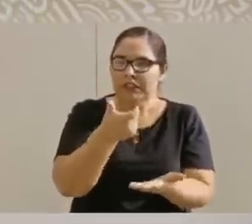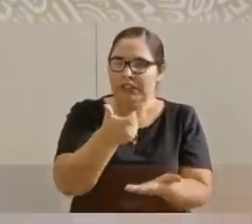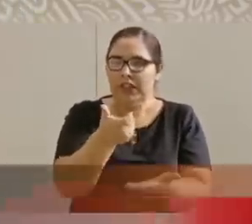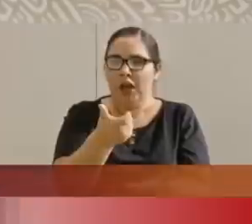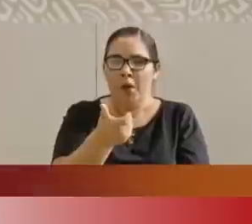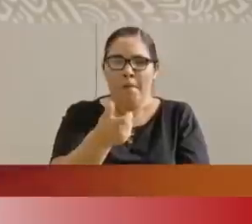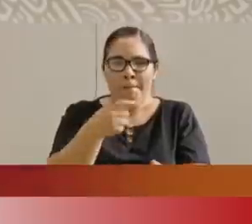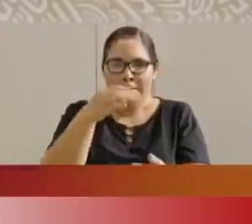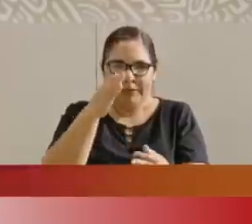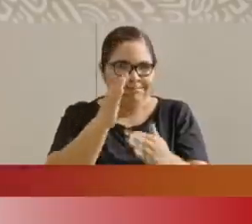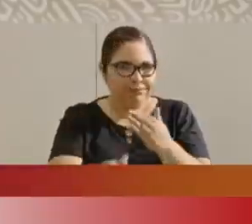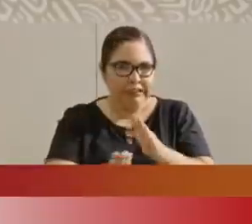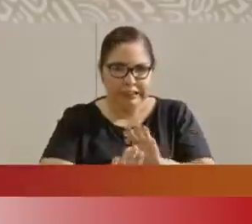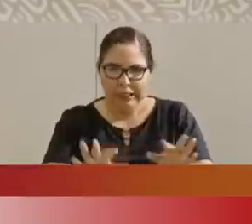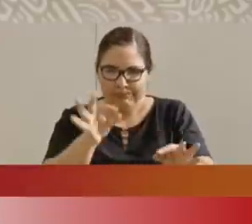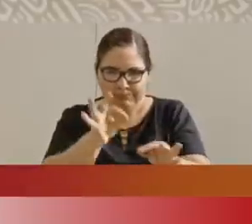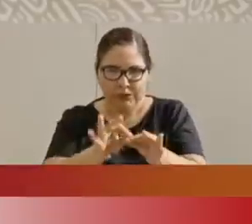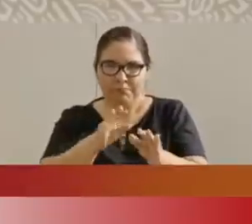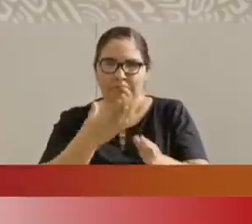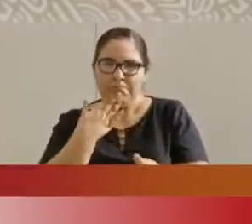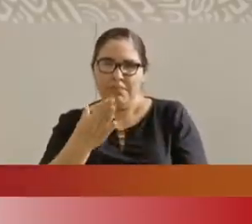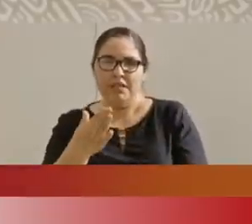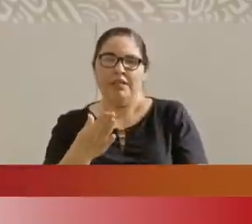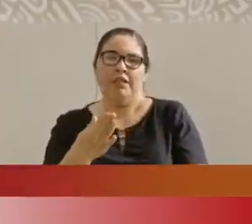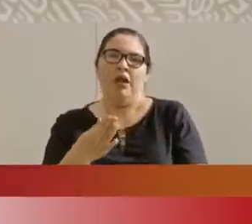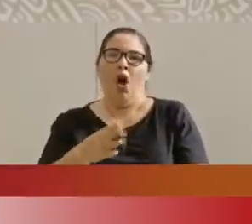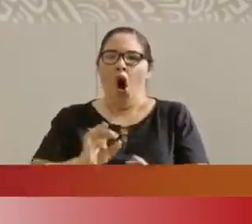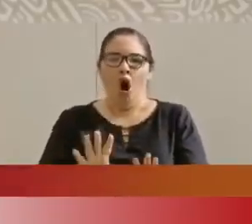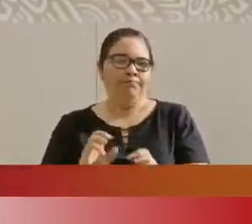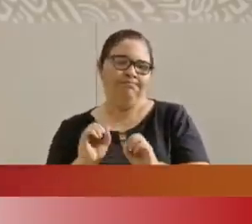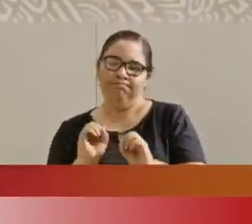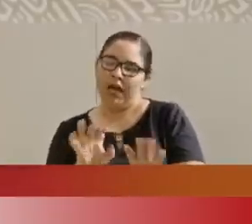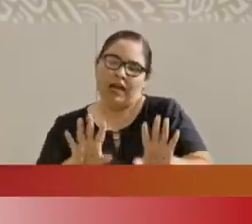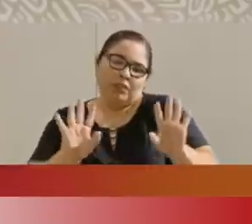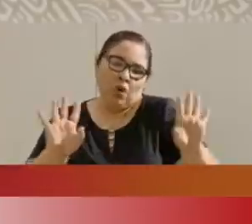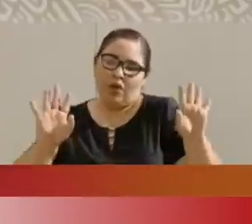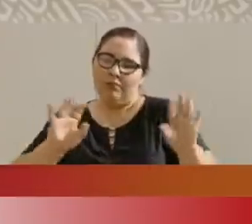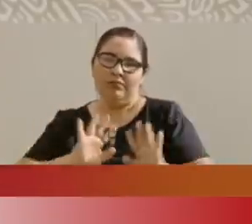terminar la presa o dejarla así